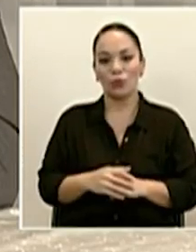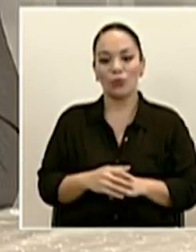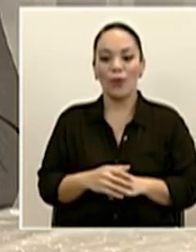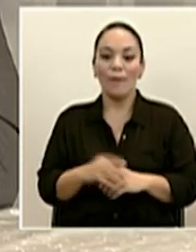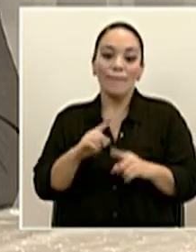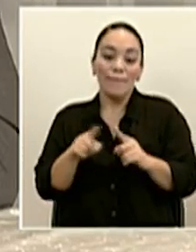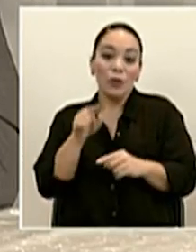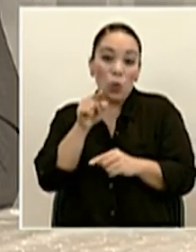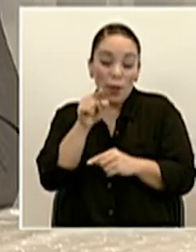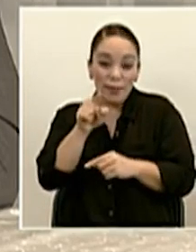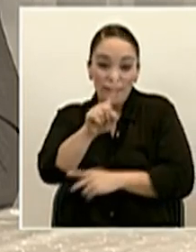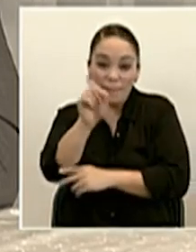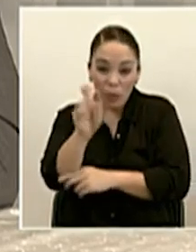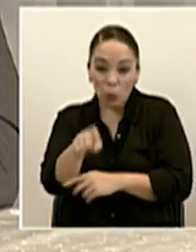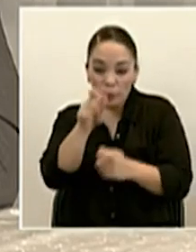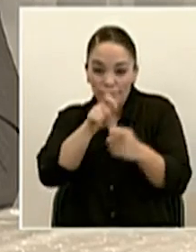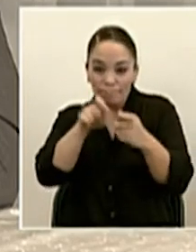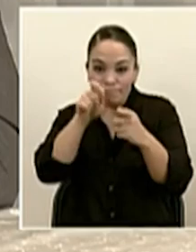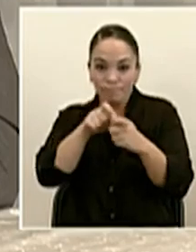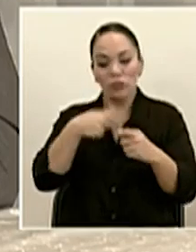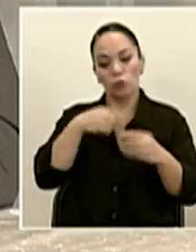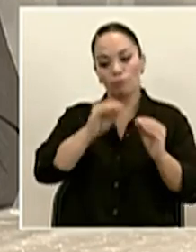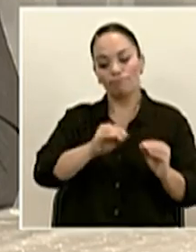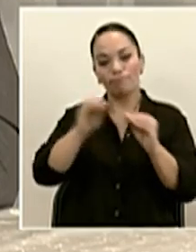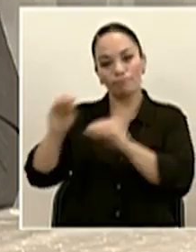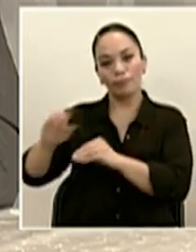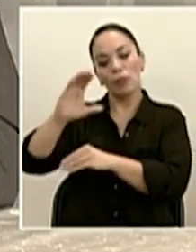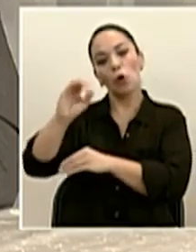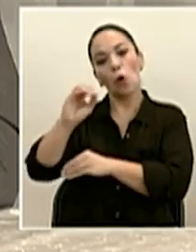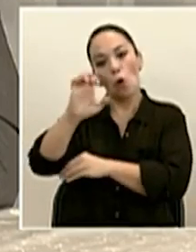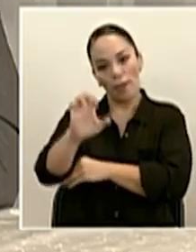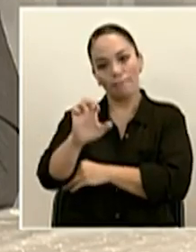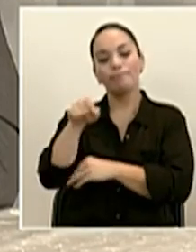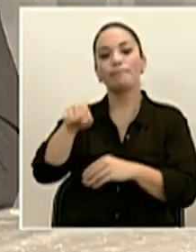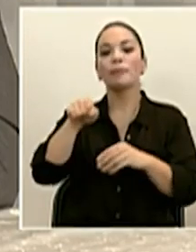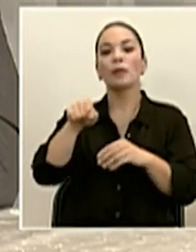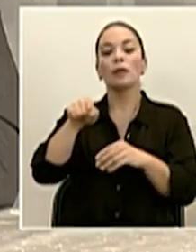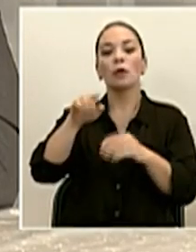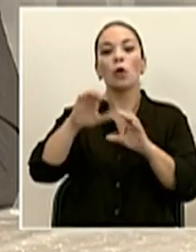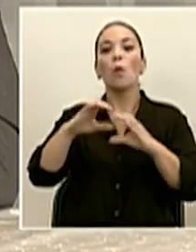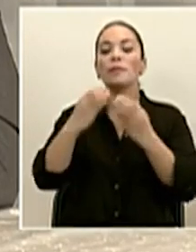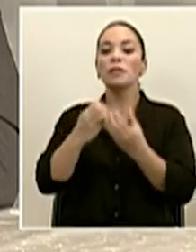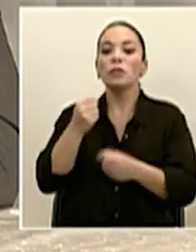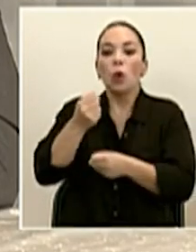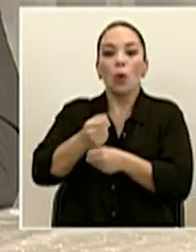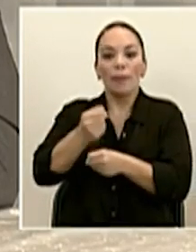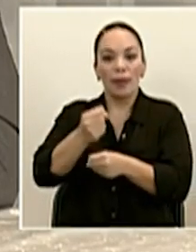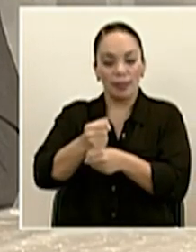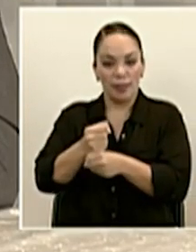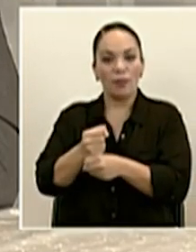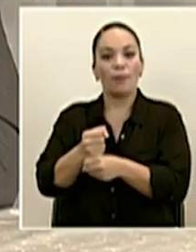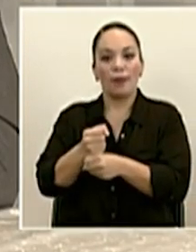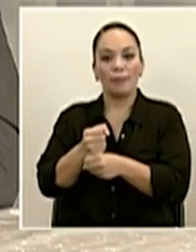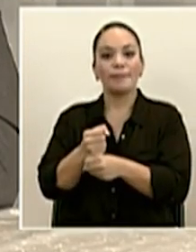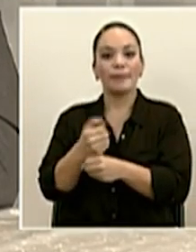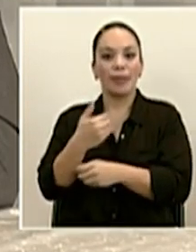esa pregunta en particular la he trasladado al COE, que es el comité, la comisión operativa que tenemos después de